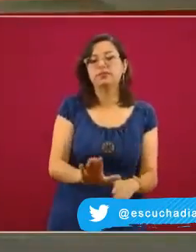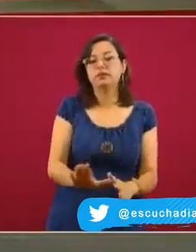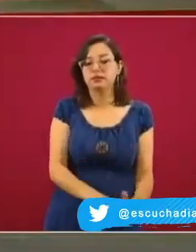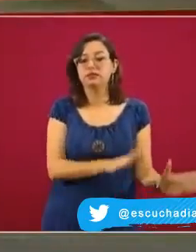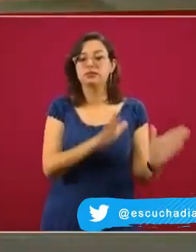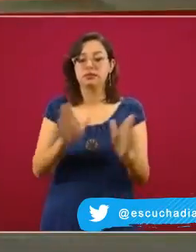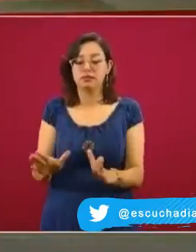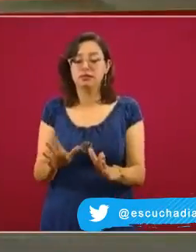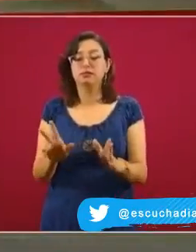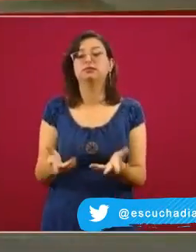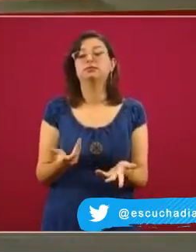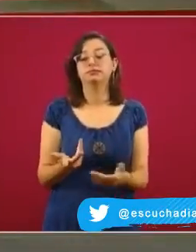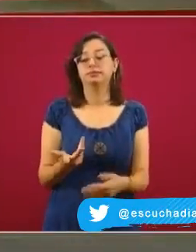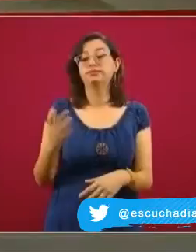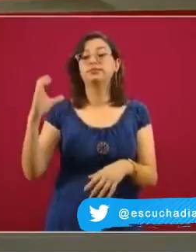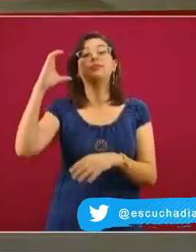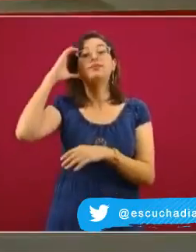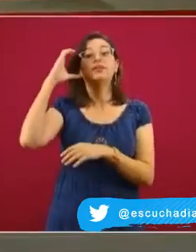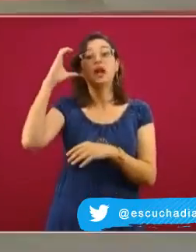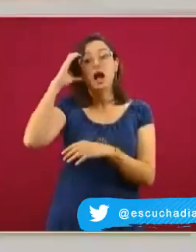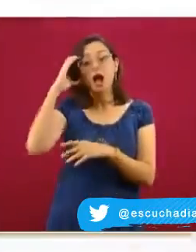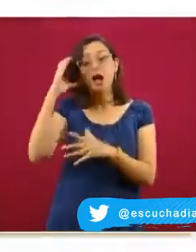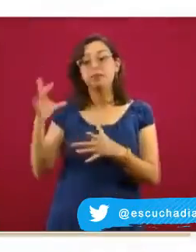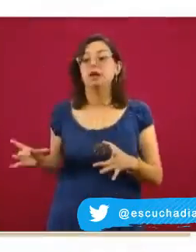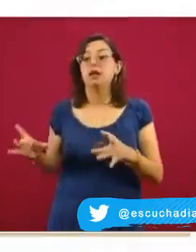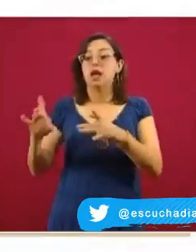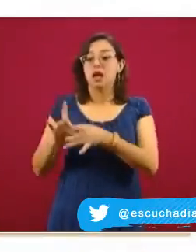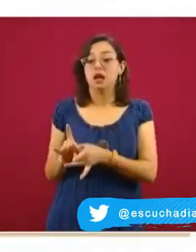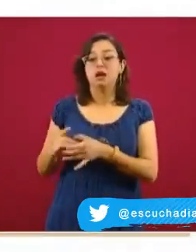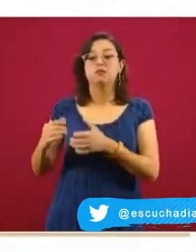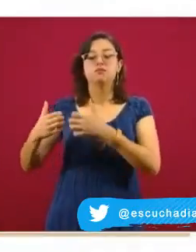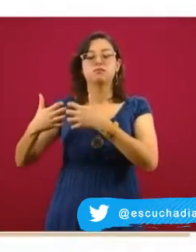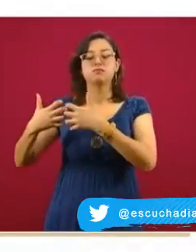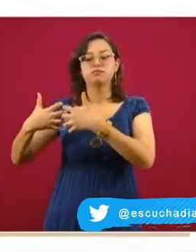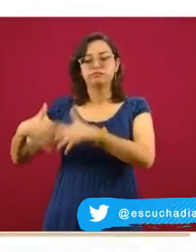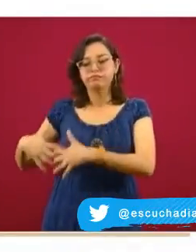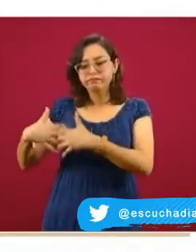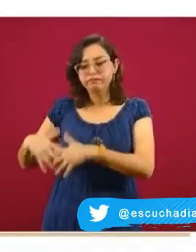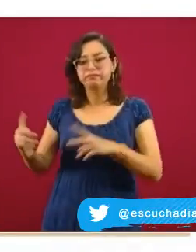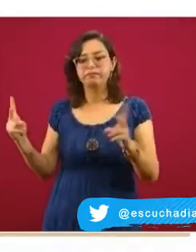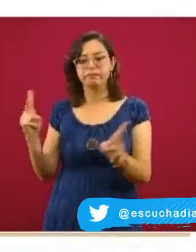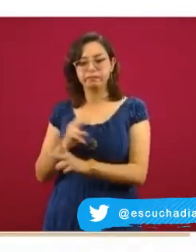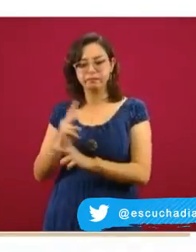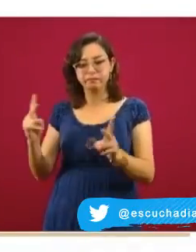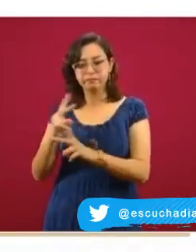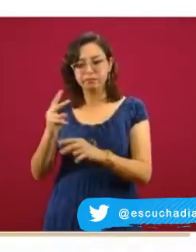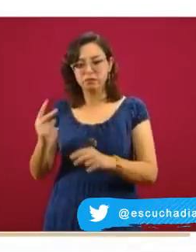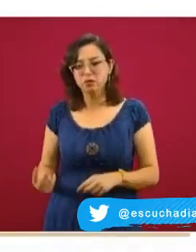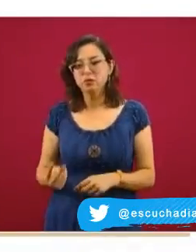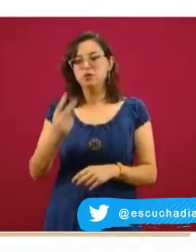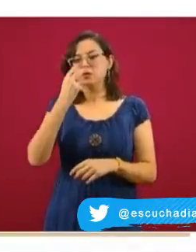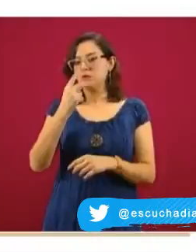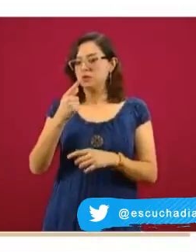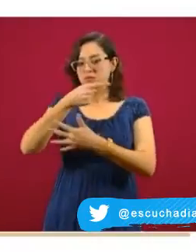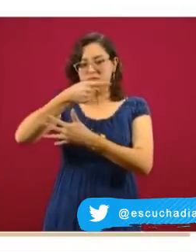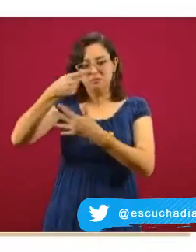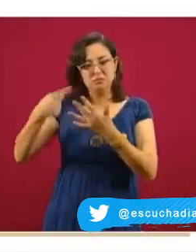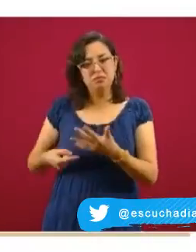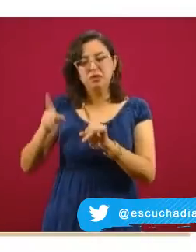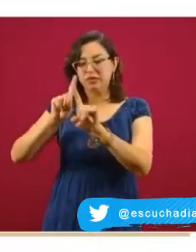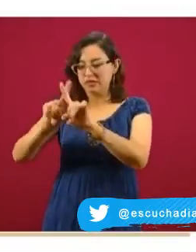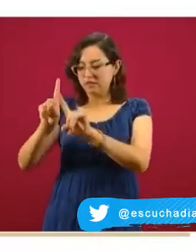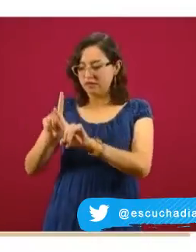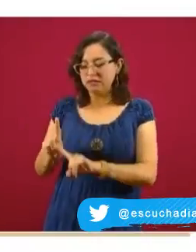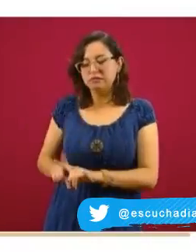la cama crítica, o es decir, aquella que se utiliza para el paciente crítico que requiere de toda una serie de insumos,